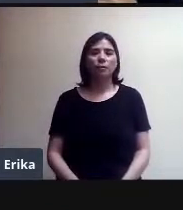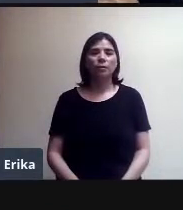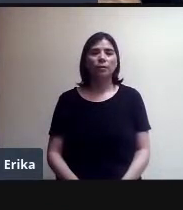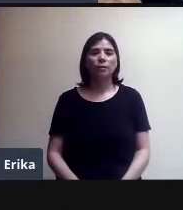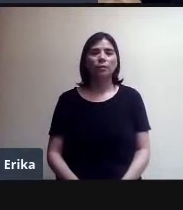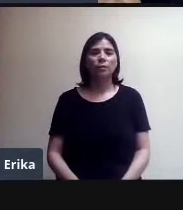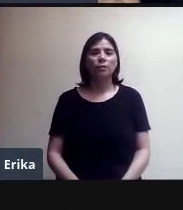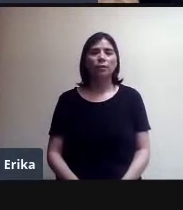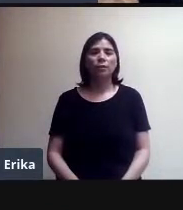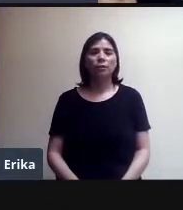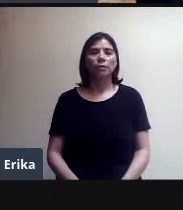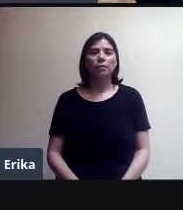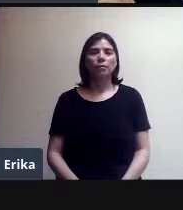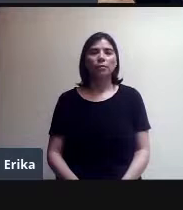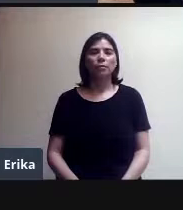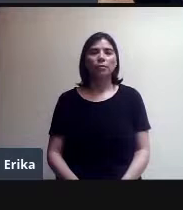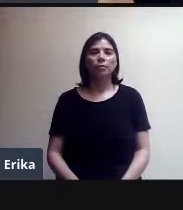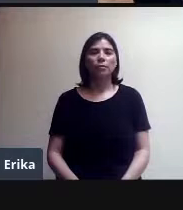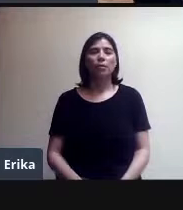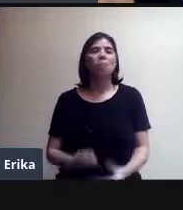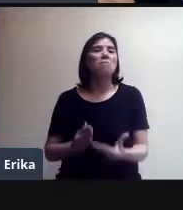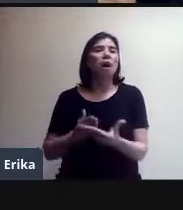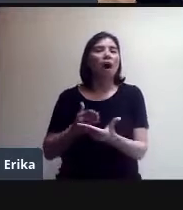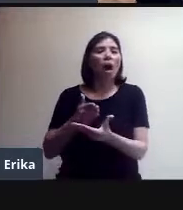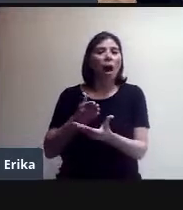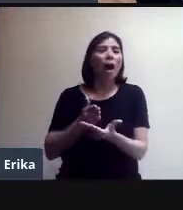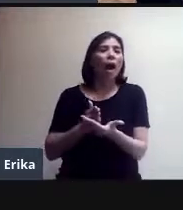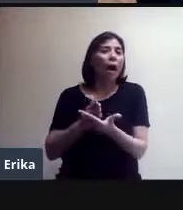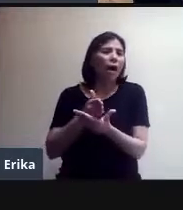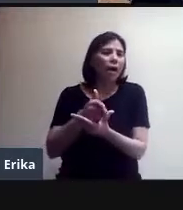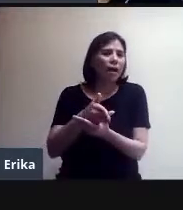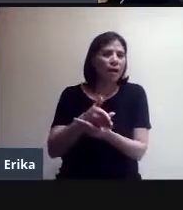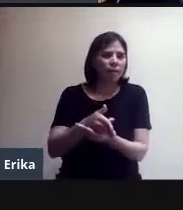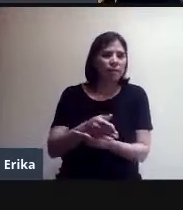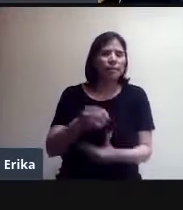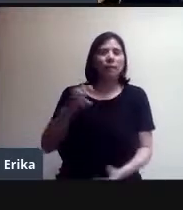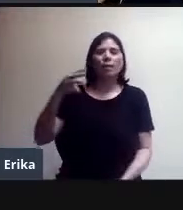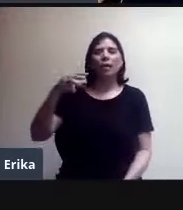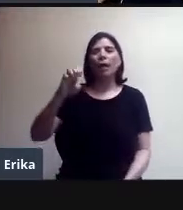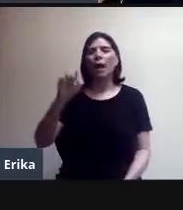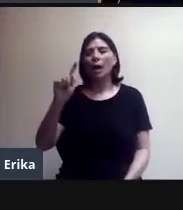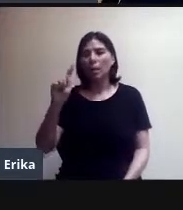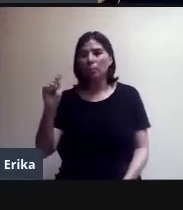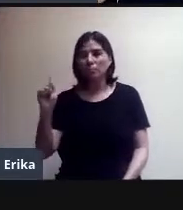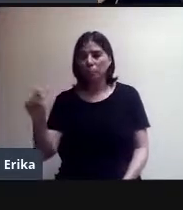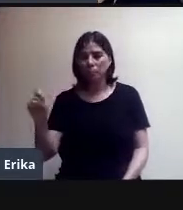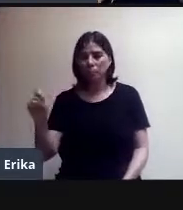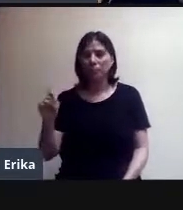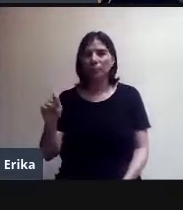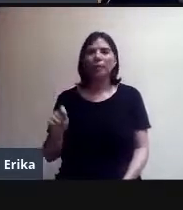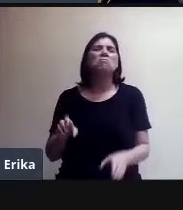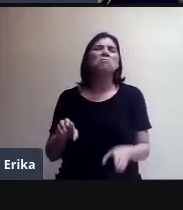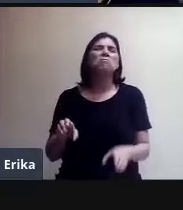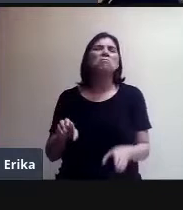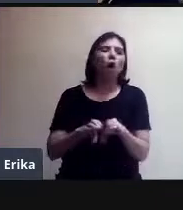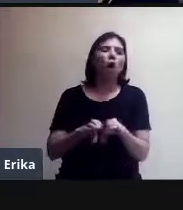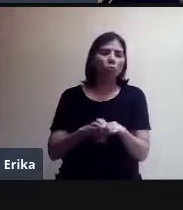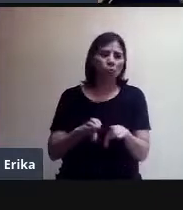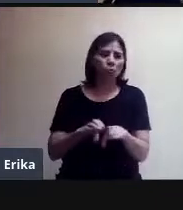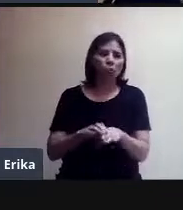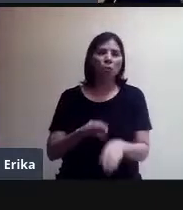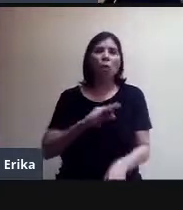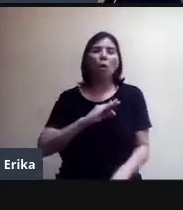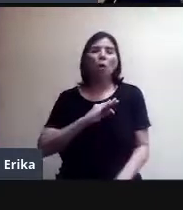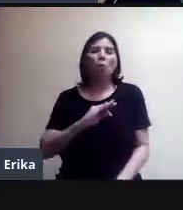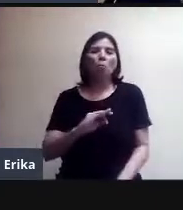Meet. Bueno, ¿cómo podemos acceder a Meet? Bueno, podemos acceder para unirnos a una reunión que alguien